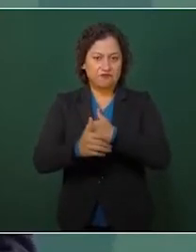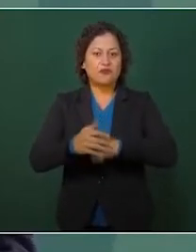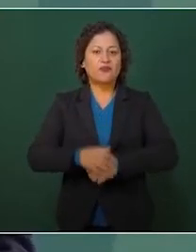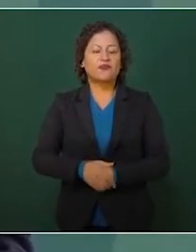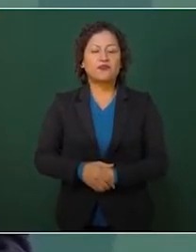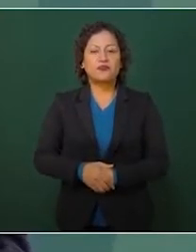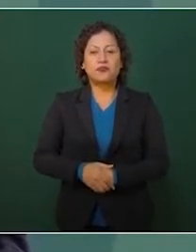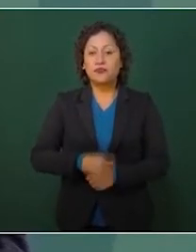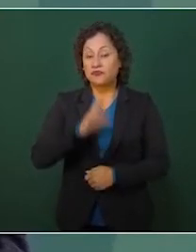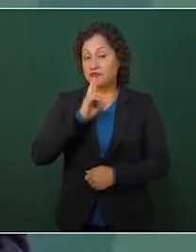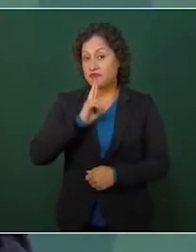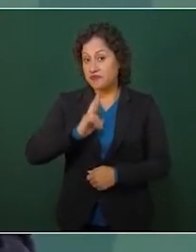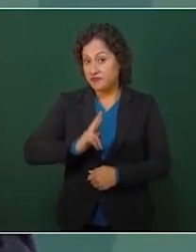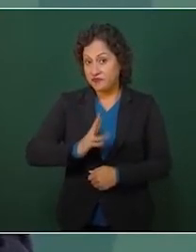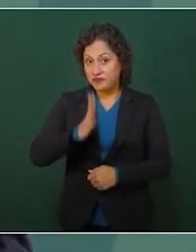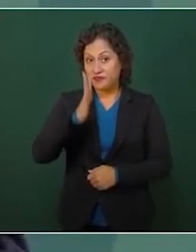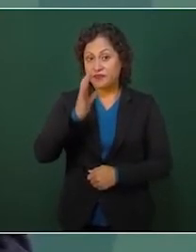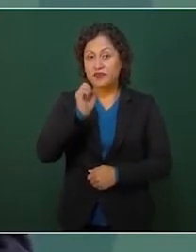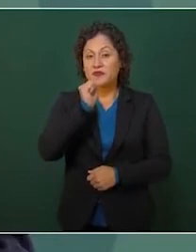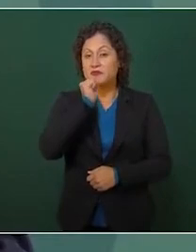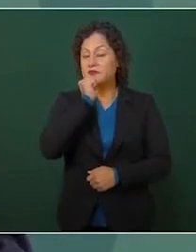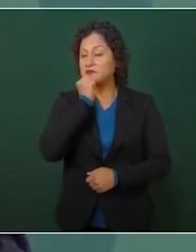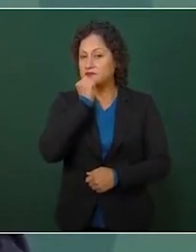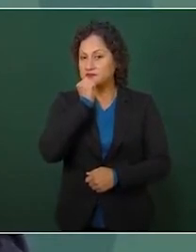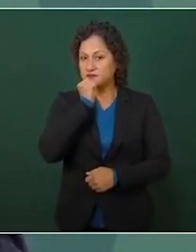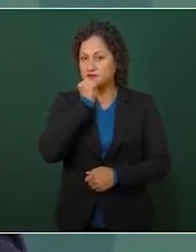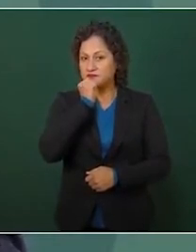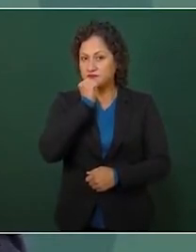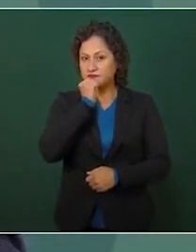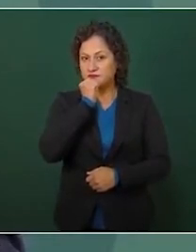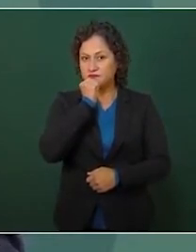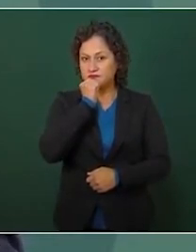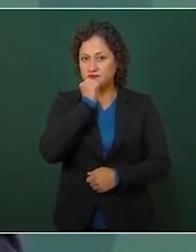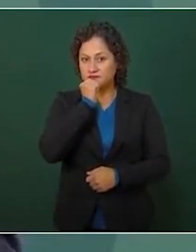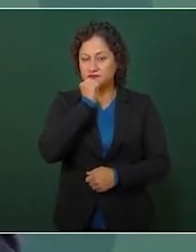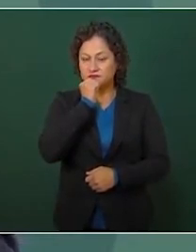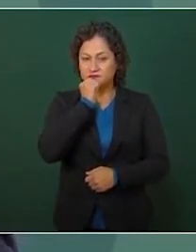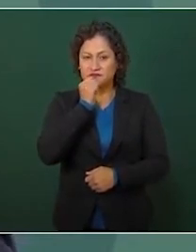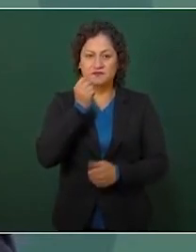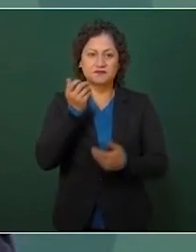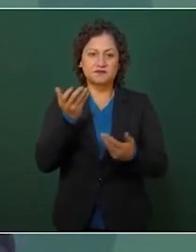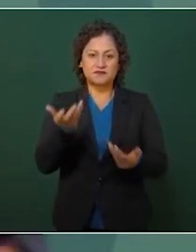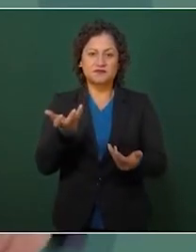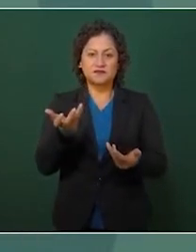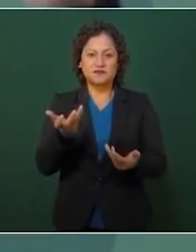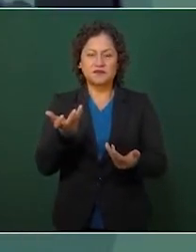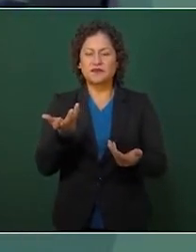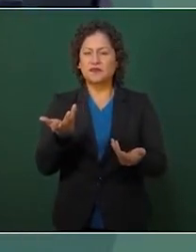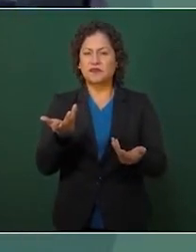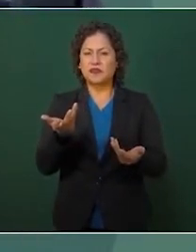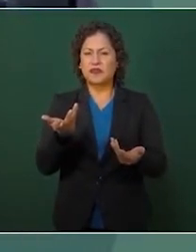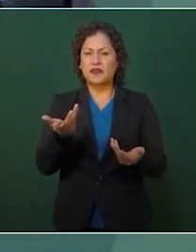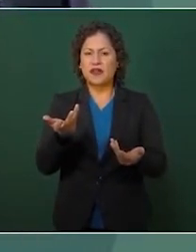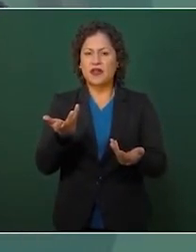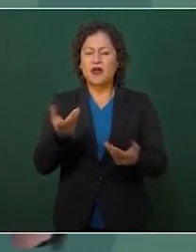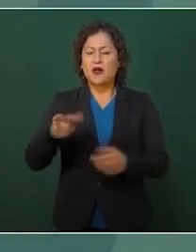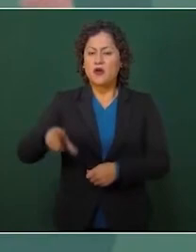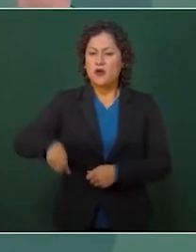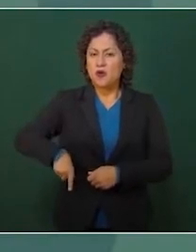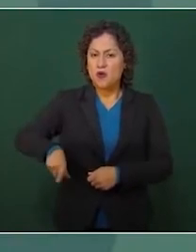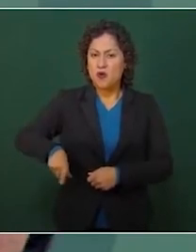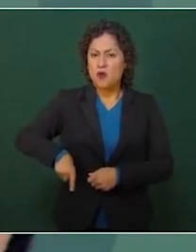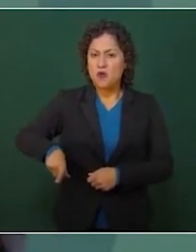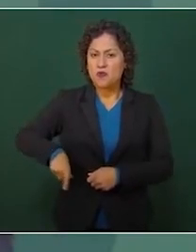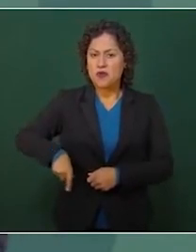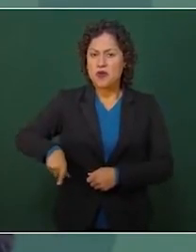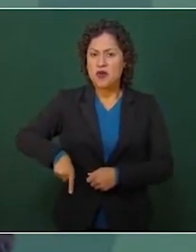lo que su gobierno considera